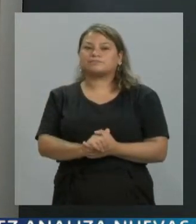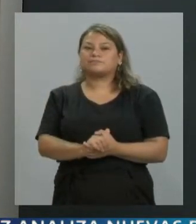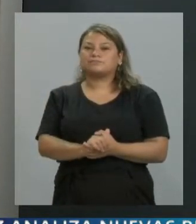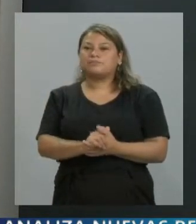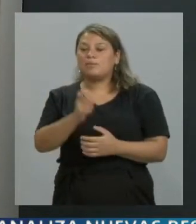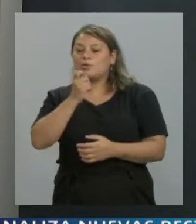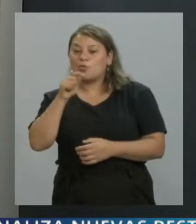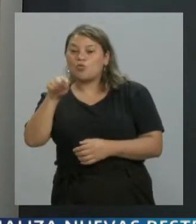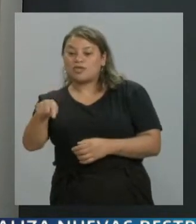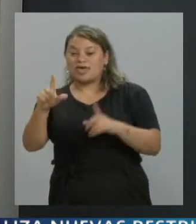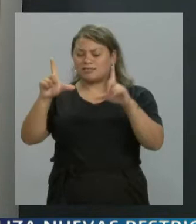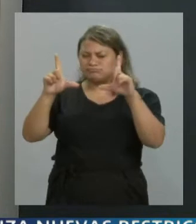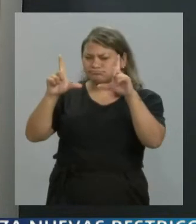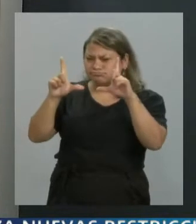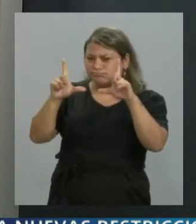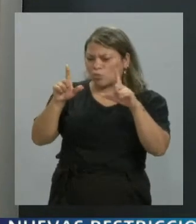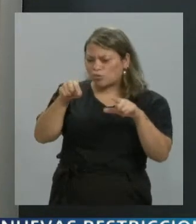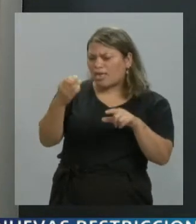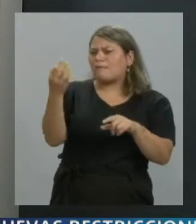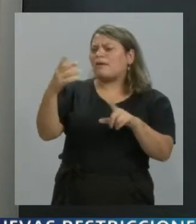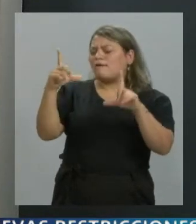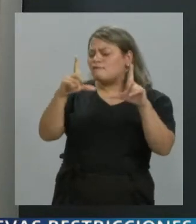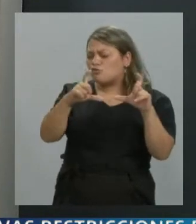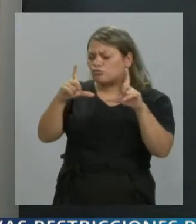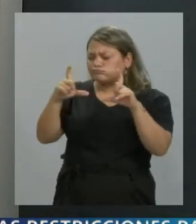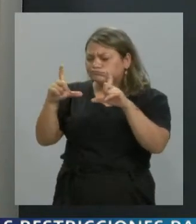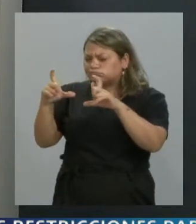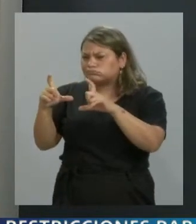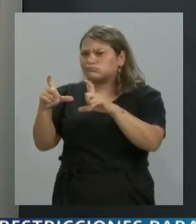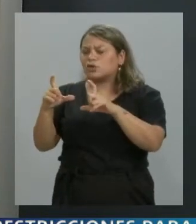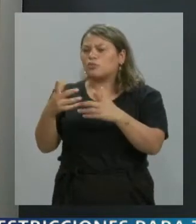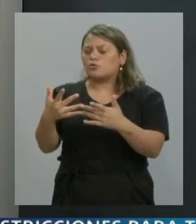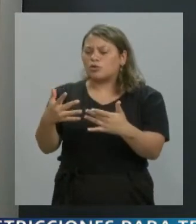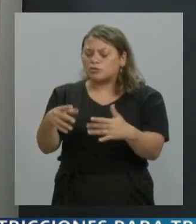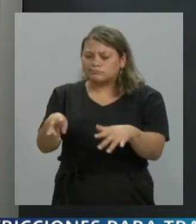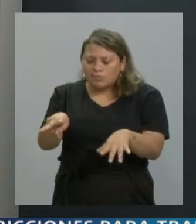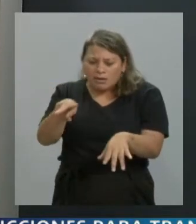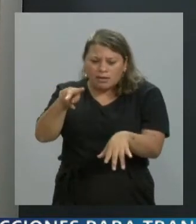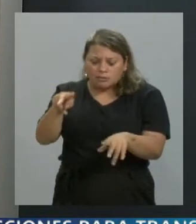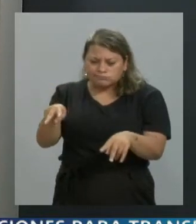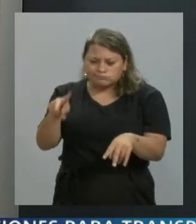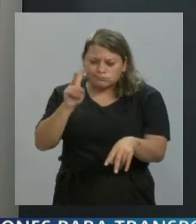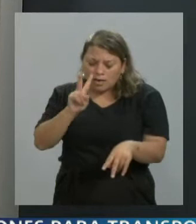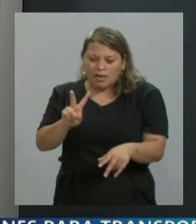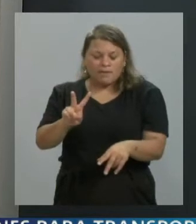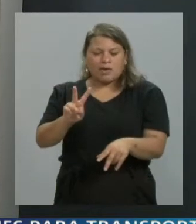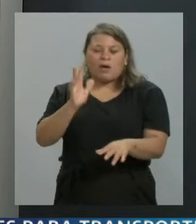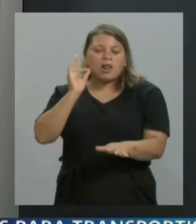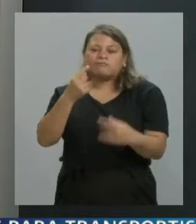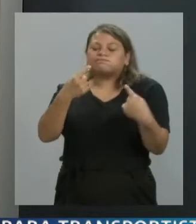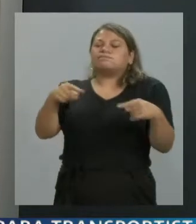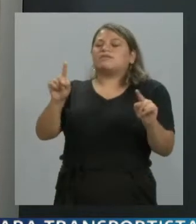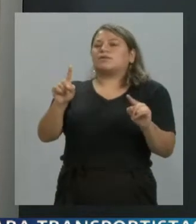los fotorreporteros, fotógrafos y periodistas al mismo tiempo, se transmite otra cosa. Y creo que es un mensaje que no cualquiera lo puede